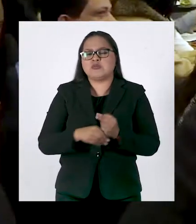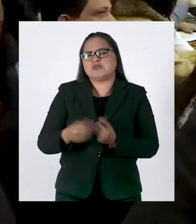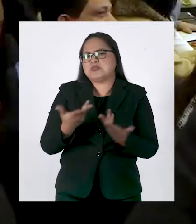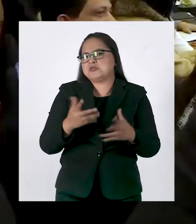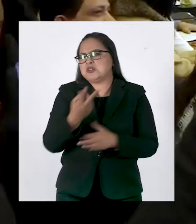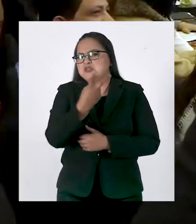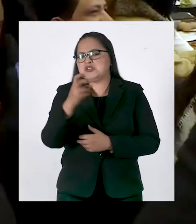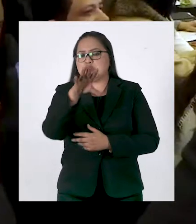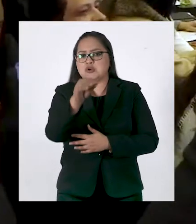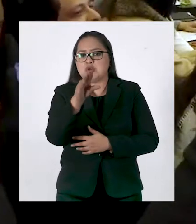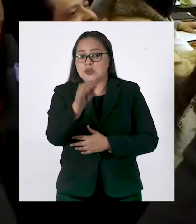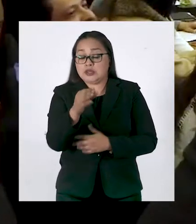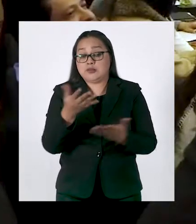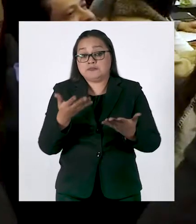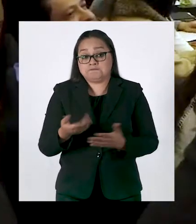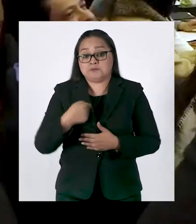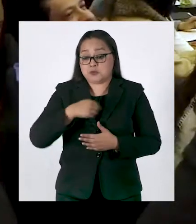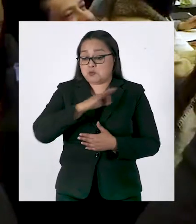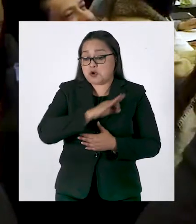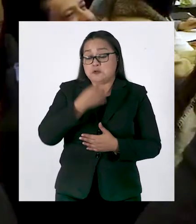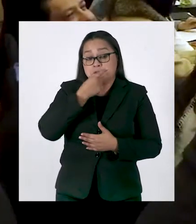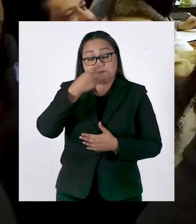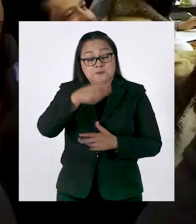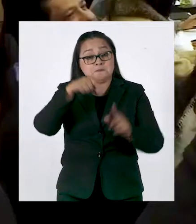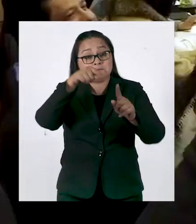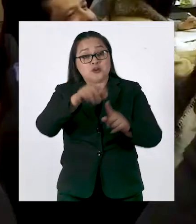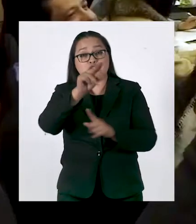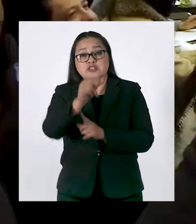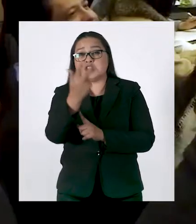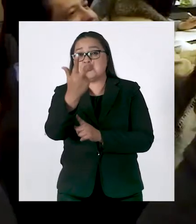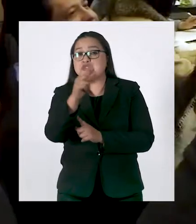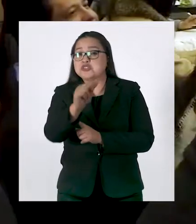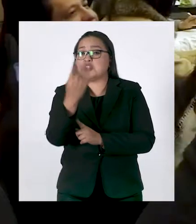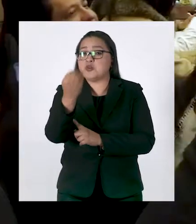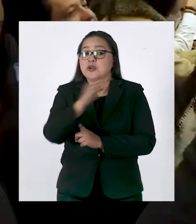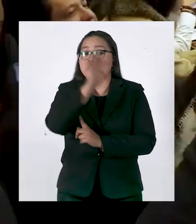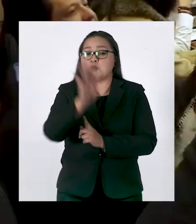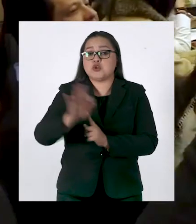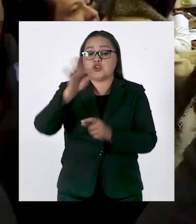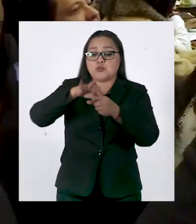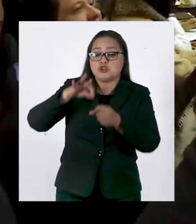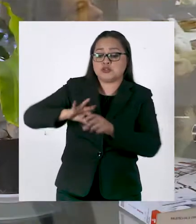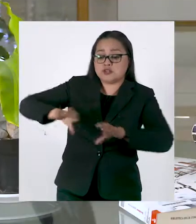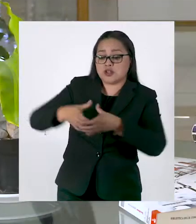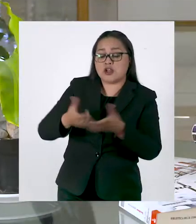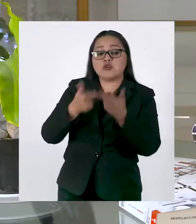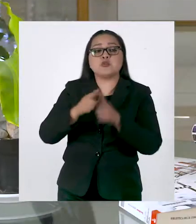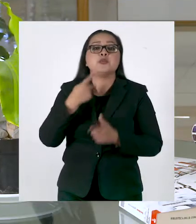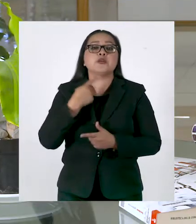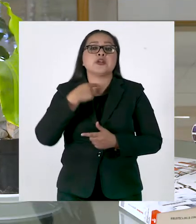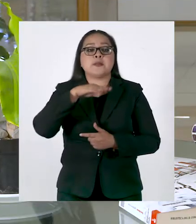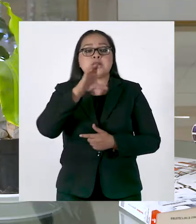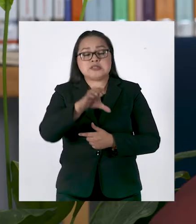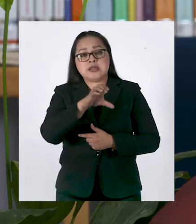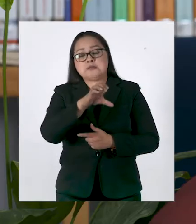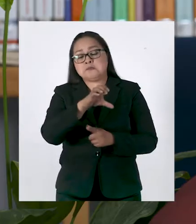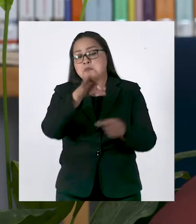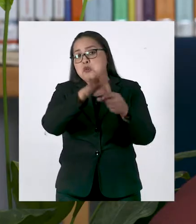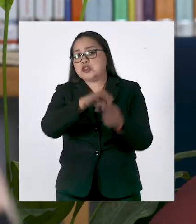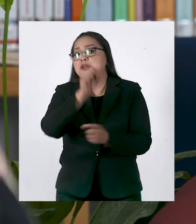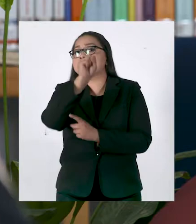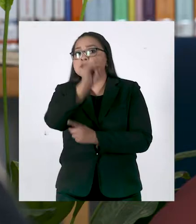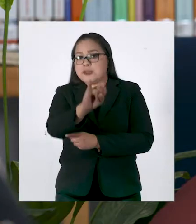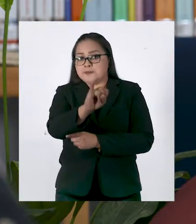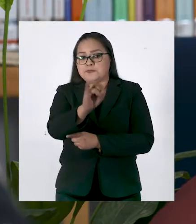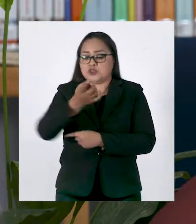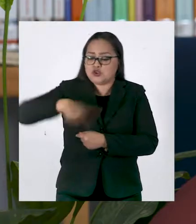etc., han sido como 290. Yo le puedo decir que el 88-89% de las votaciones del Movimiento Ciudadano han